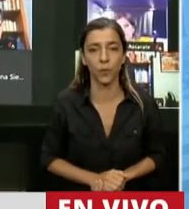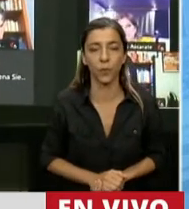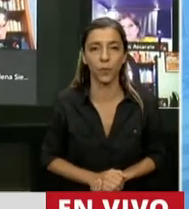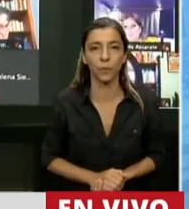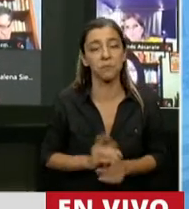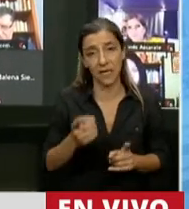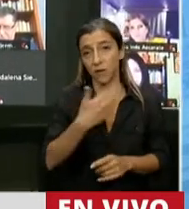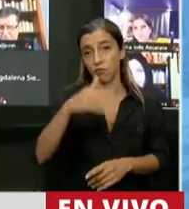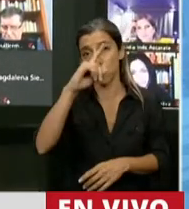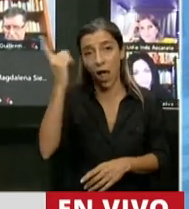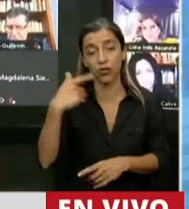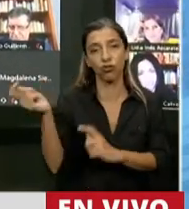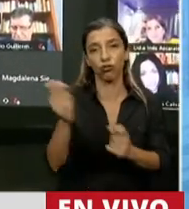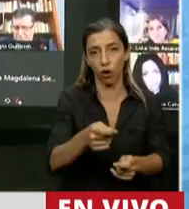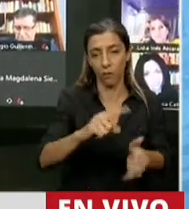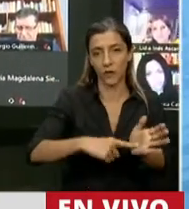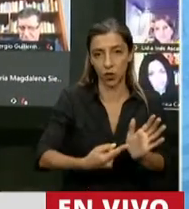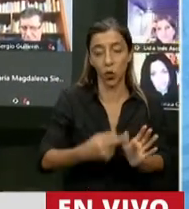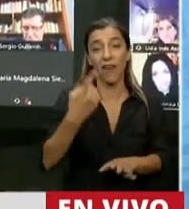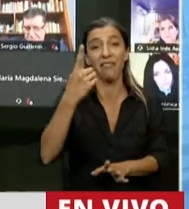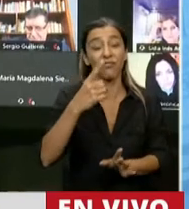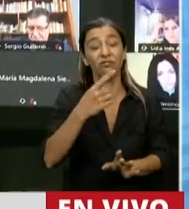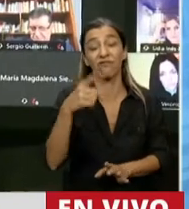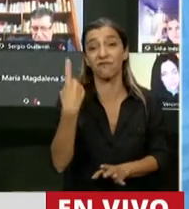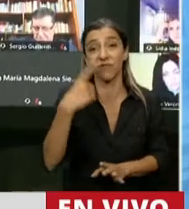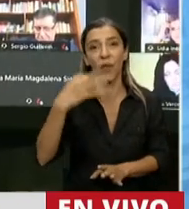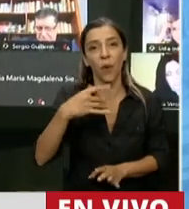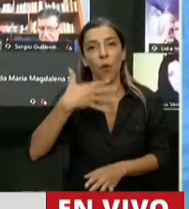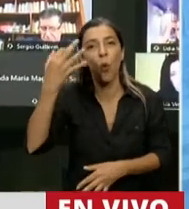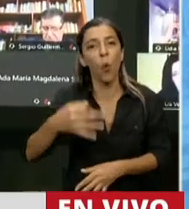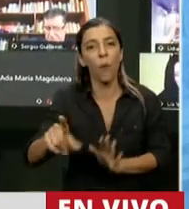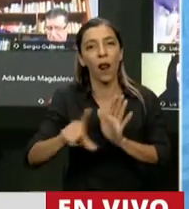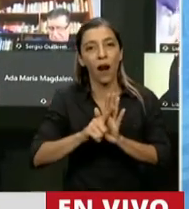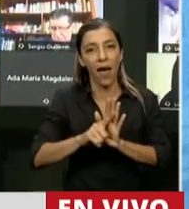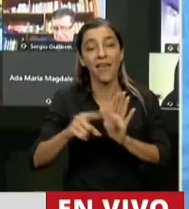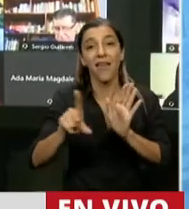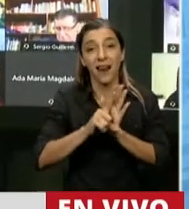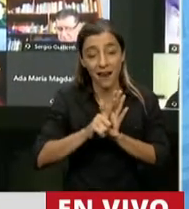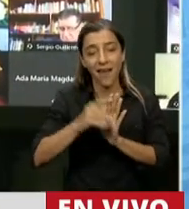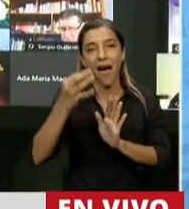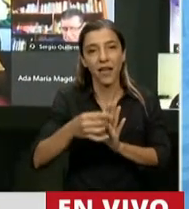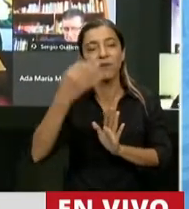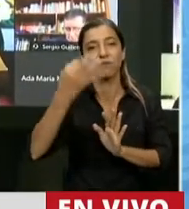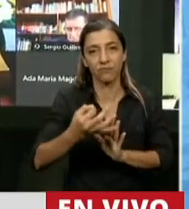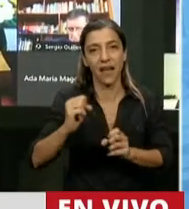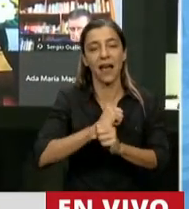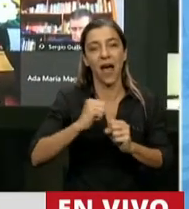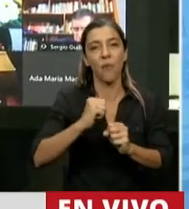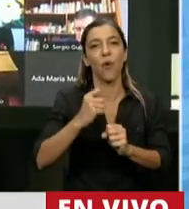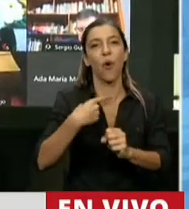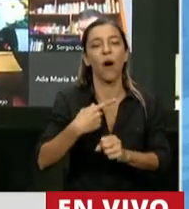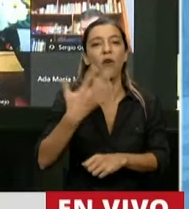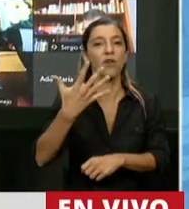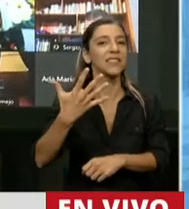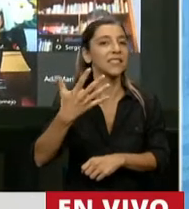de Buenos Aires. Y es en cumplimiento de esa ley que se celebró el acuerdo de transferencia el 5 de enero del 2016